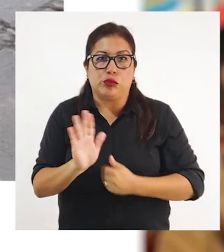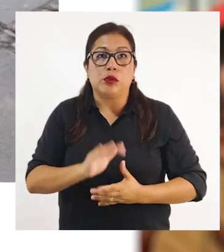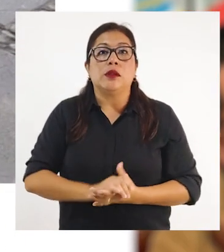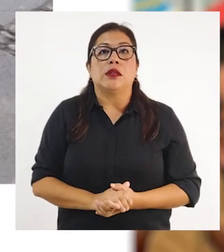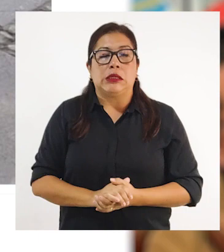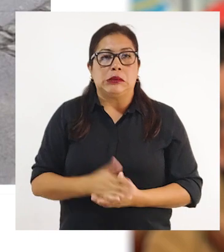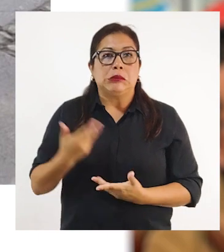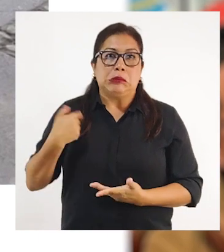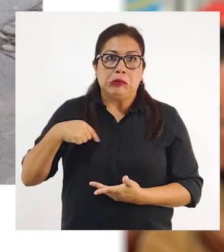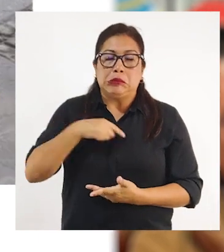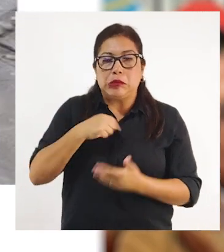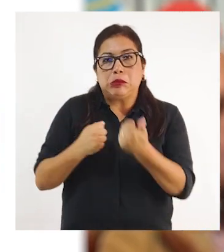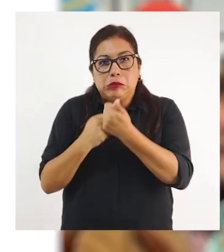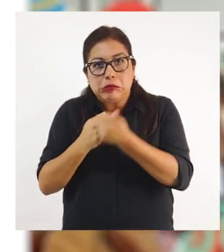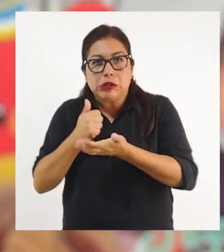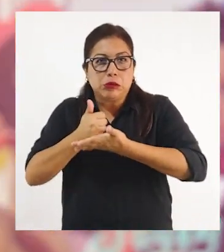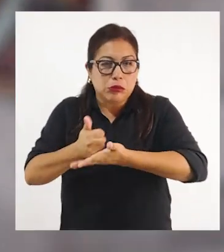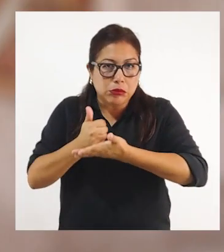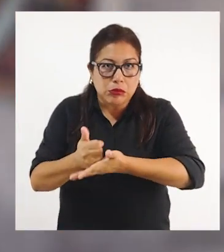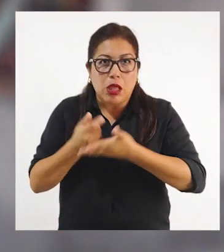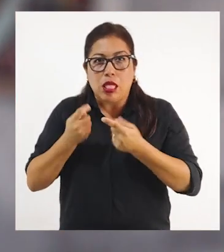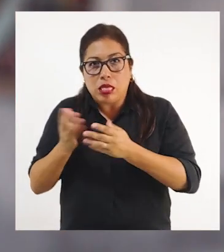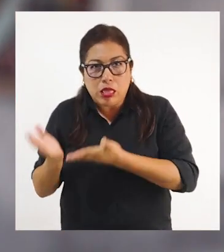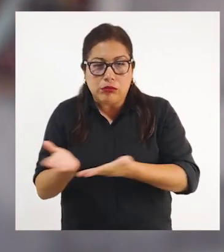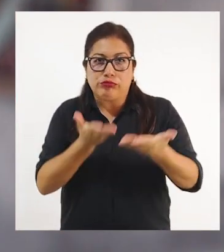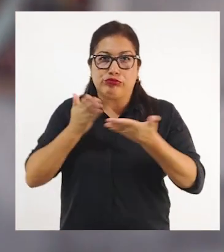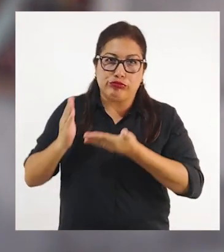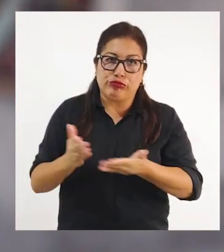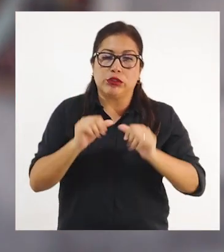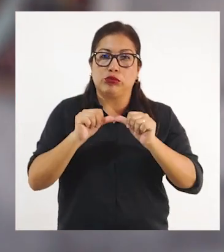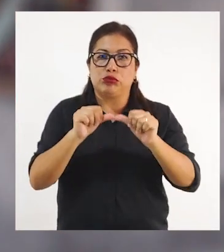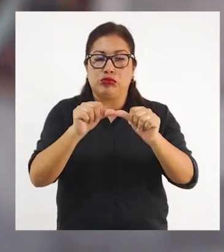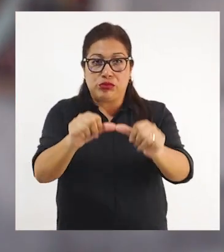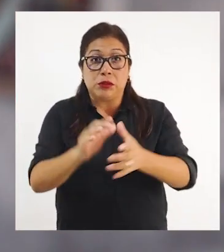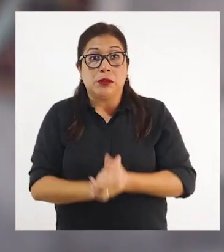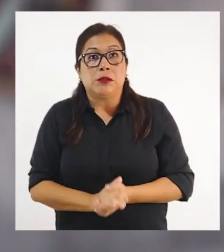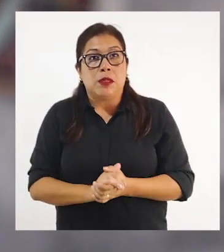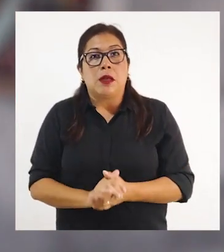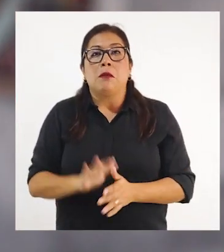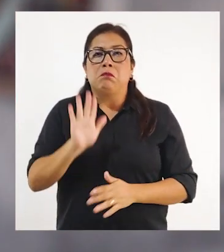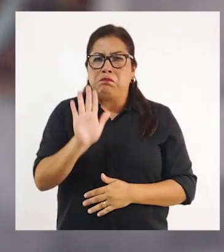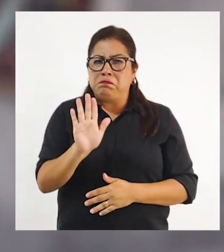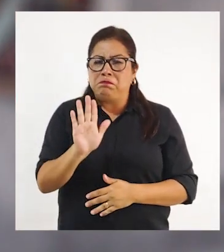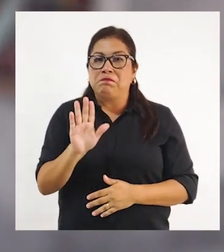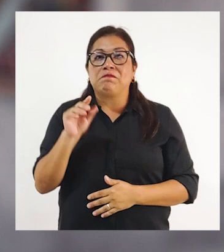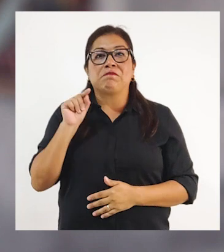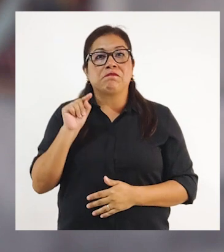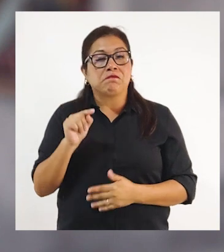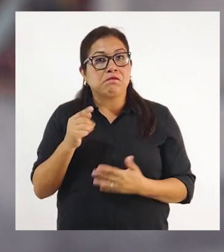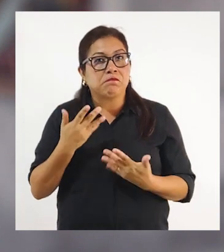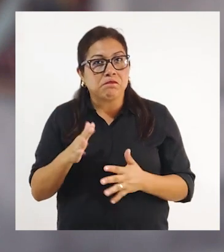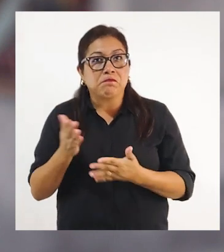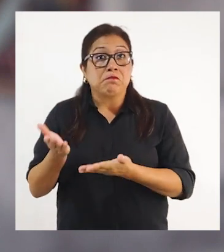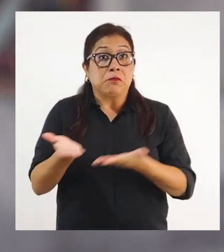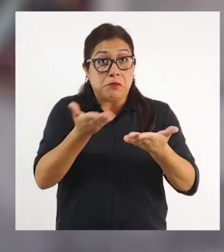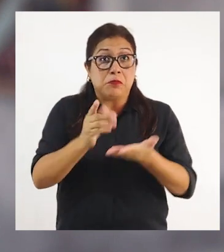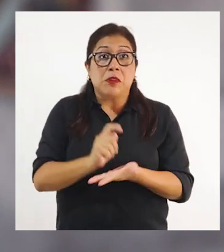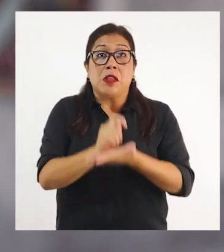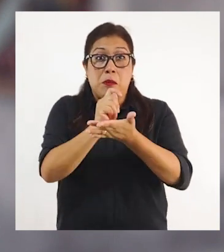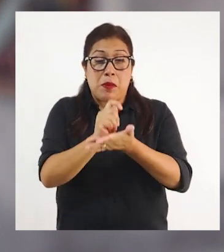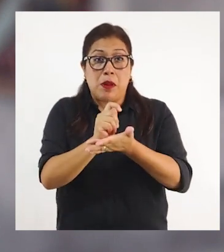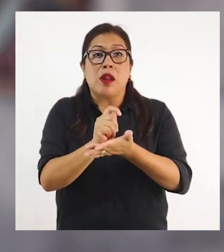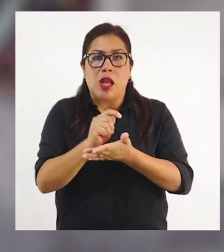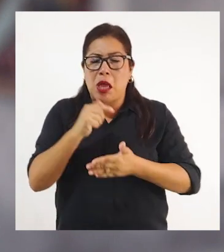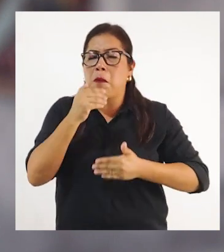Entonces, bueno, estamos con él ahí ayudándolo, tratándolo. Pero si bien es cierto, están yendo a